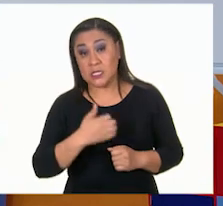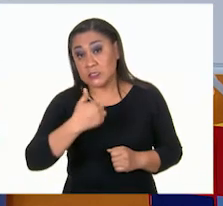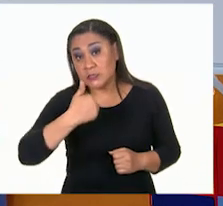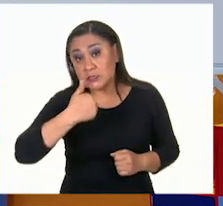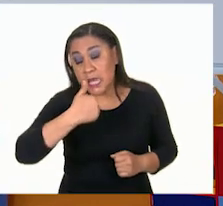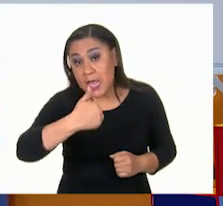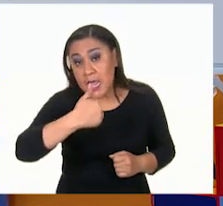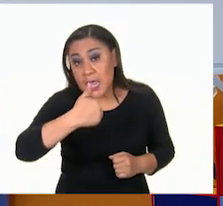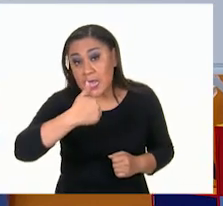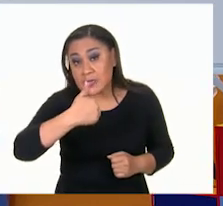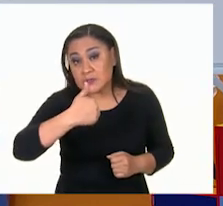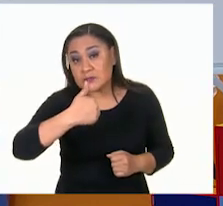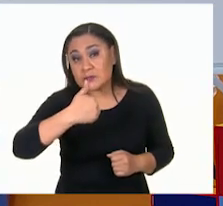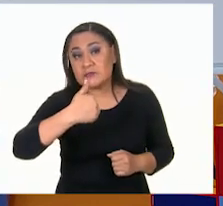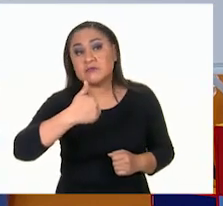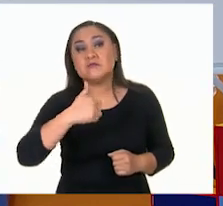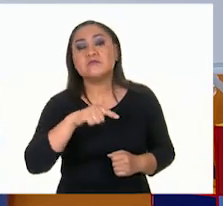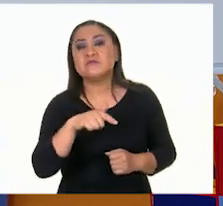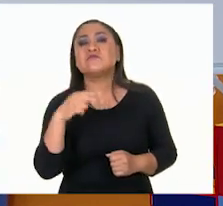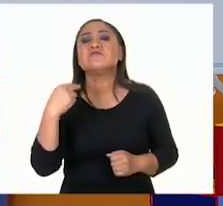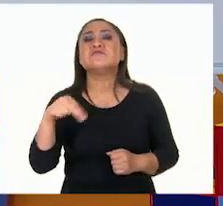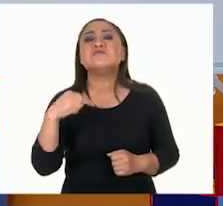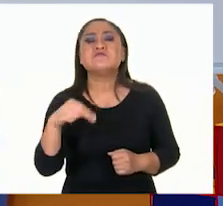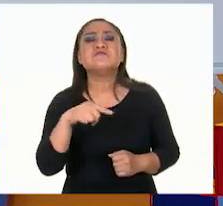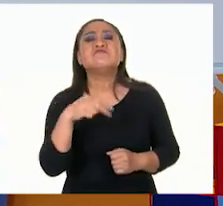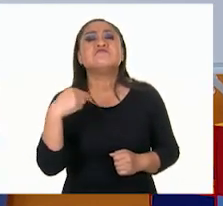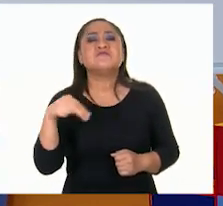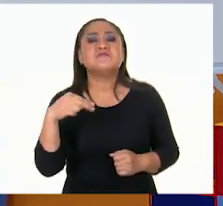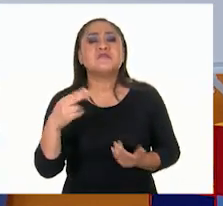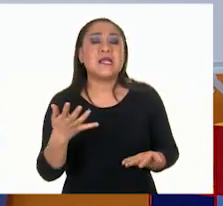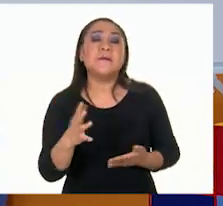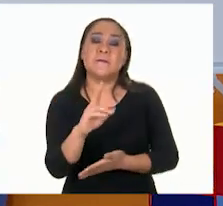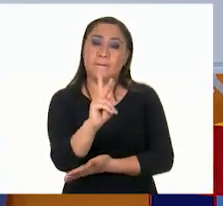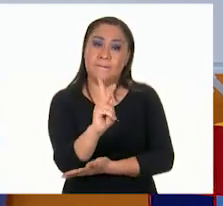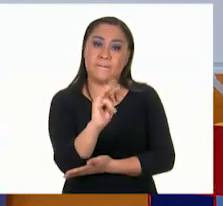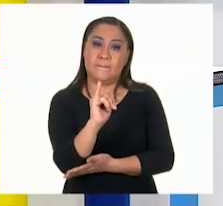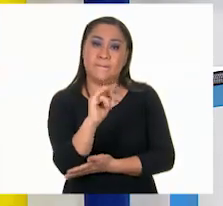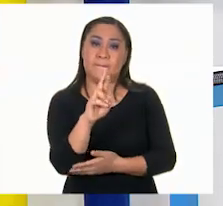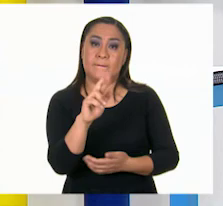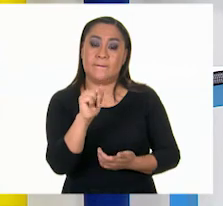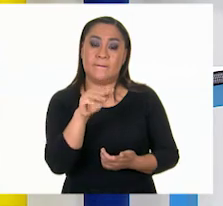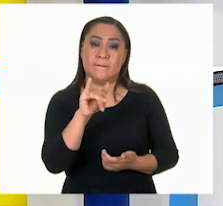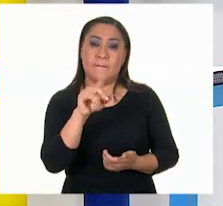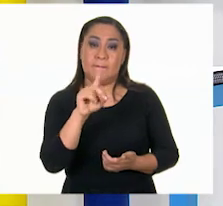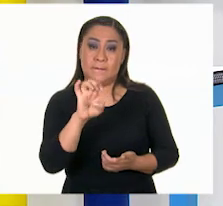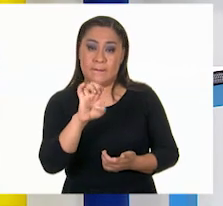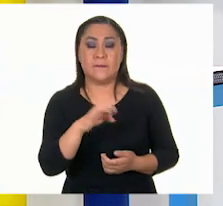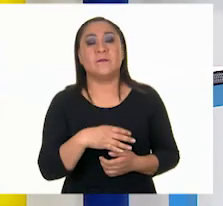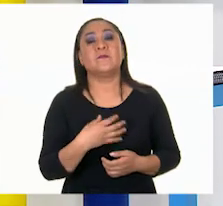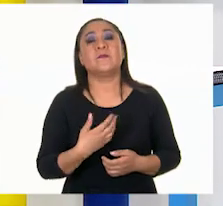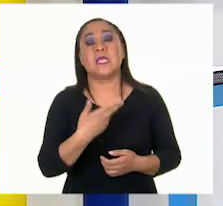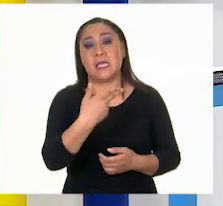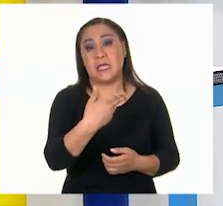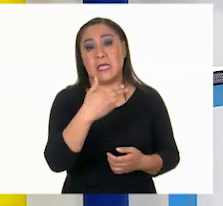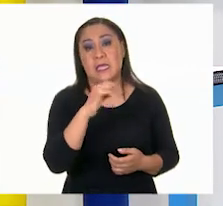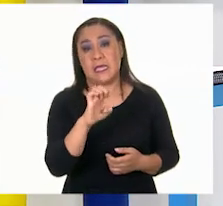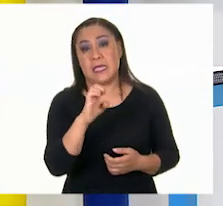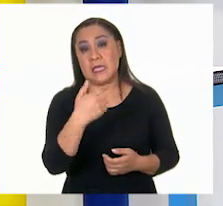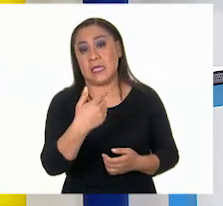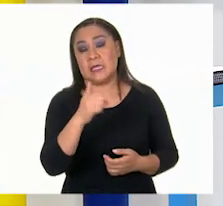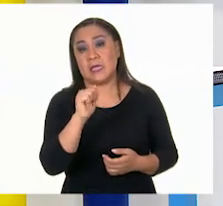aristas o lados, se llama pirámide, ¿qué? Pirámide hexagonal. Muy bien. Porque tiene seis.